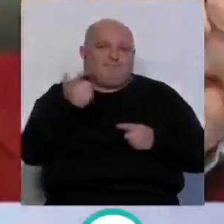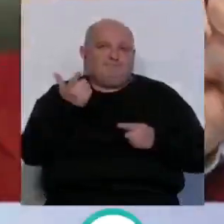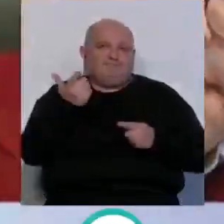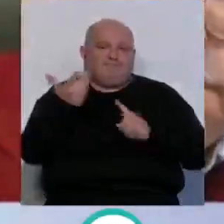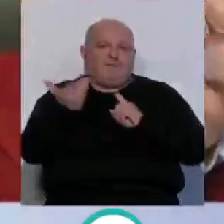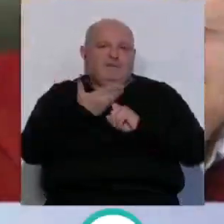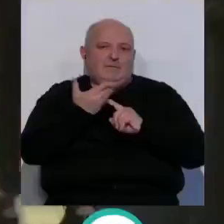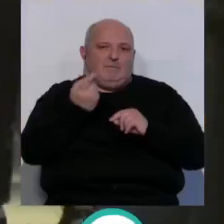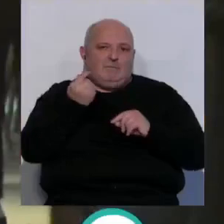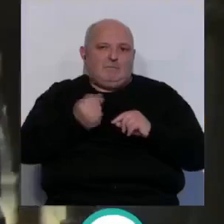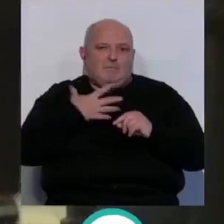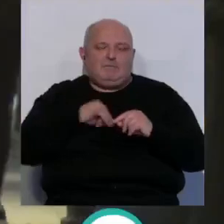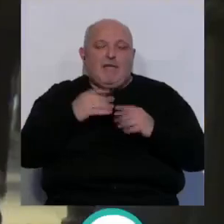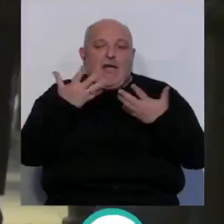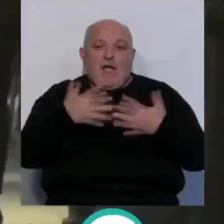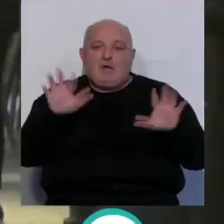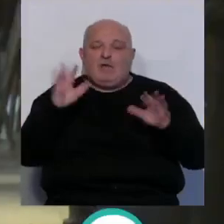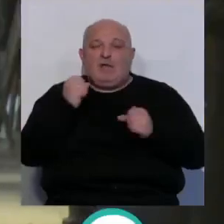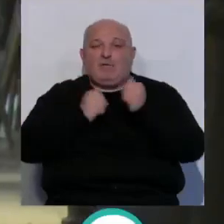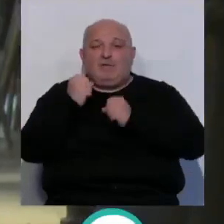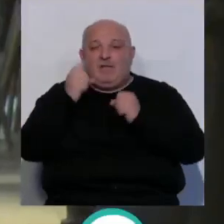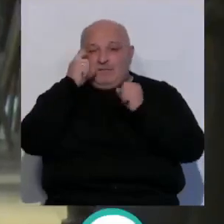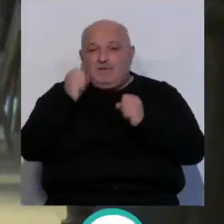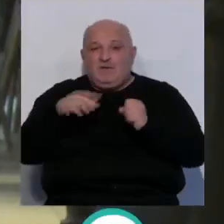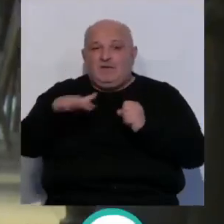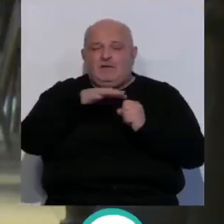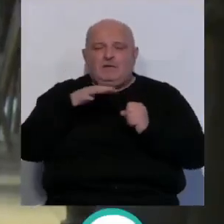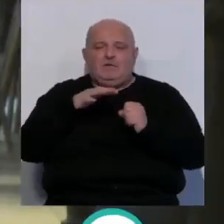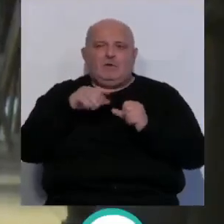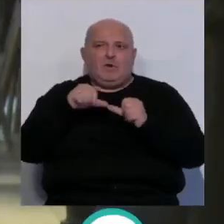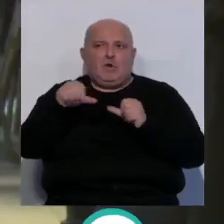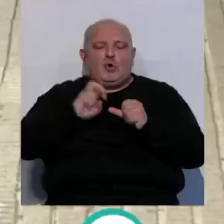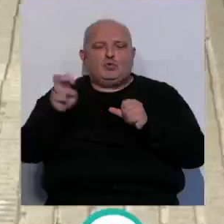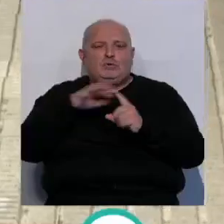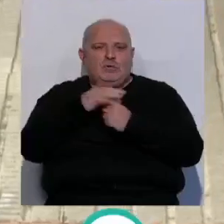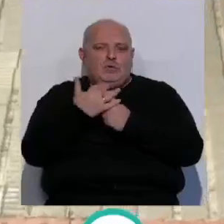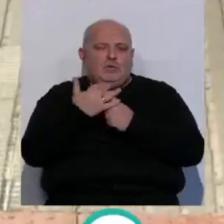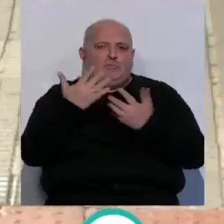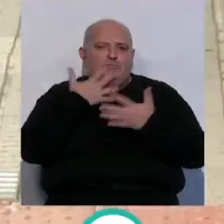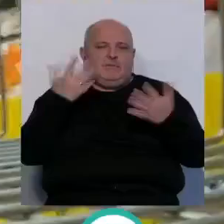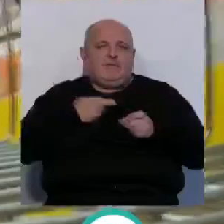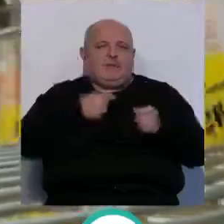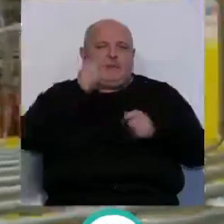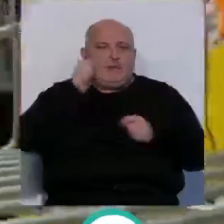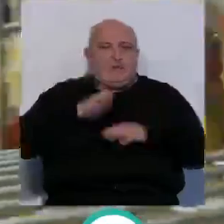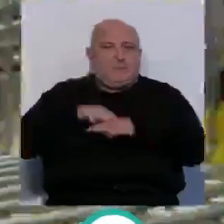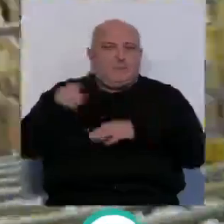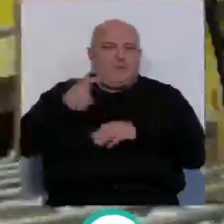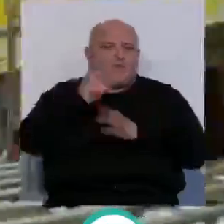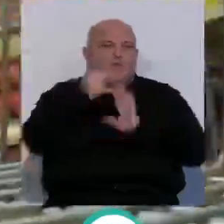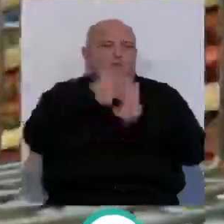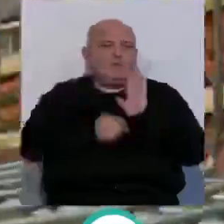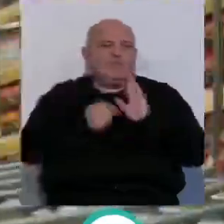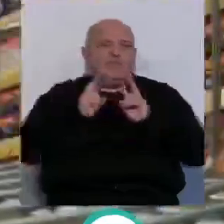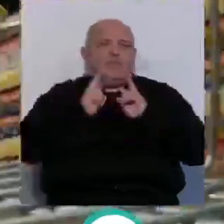afectar al resultado. A pesar de todo, los economistas advierten que hay que tener en cuenta otros factores como la guerra de Ucrania o las medidas de